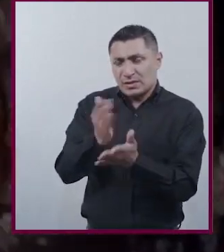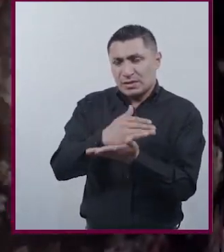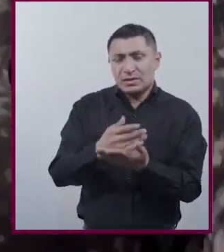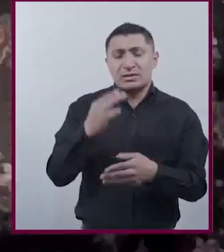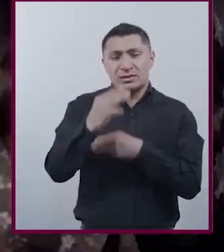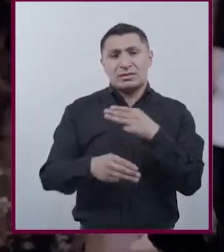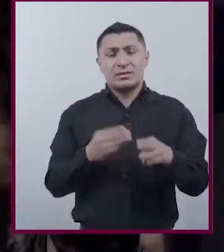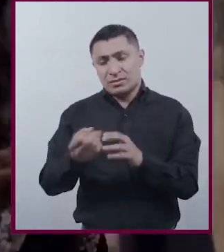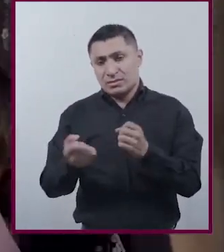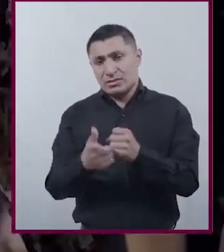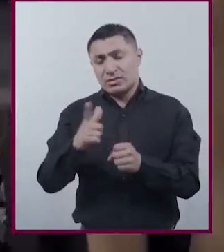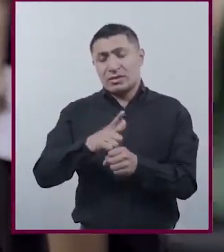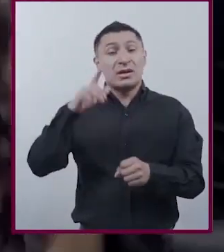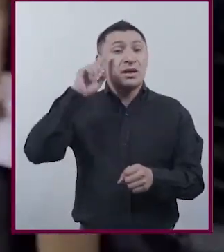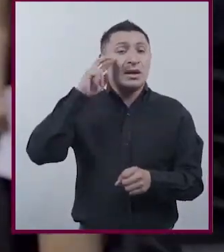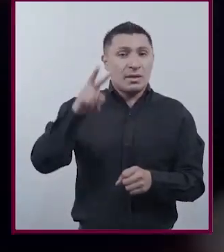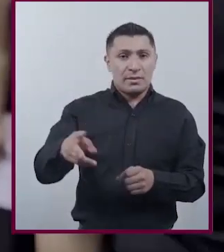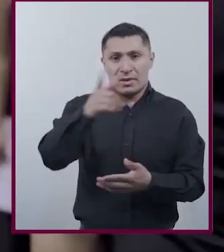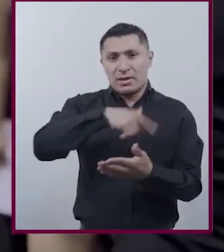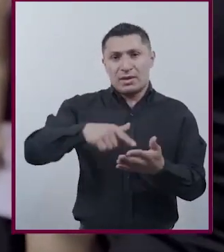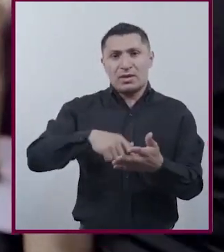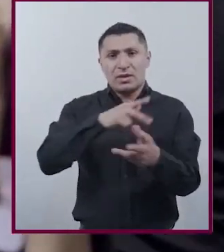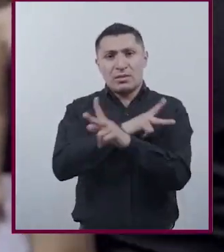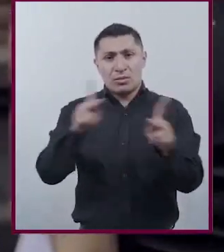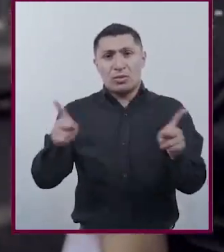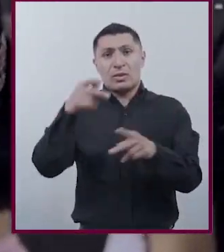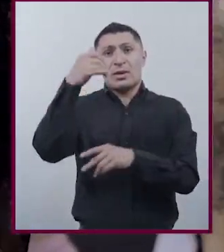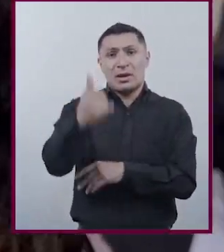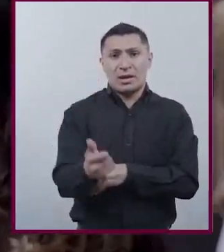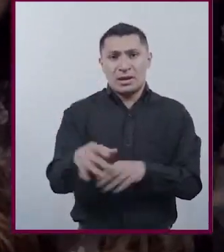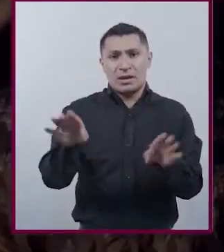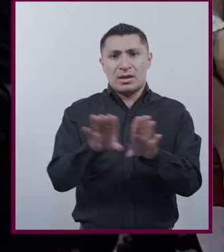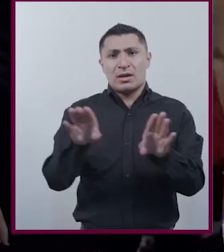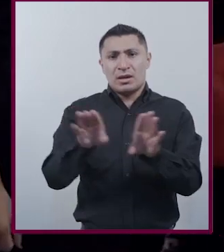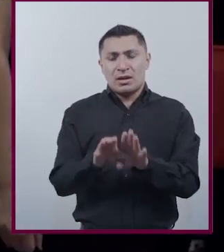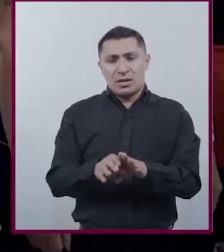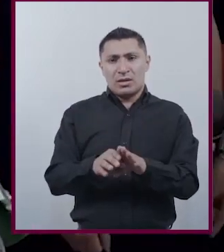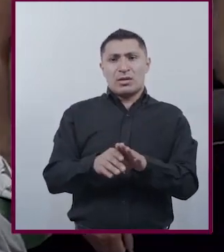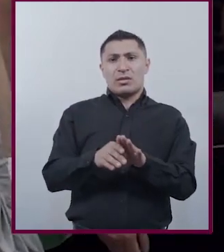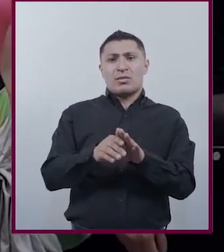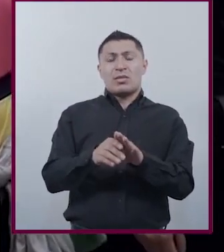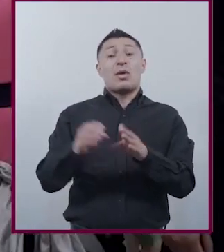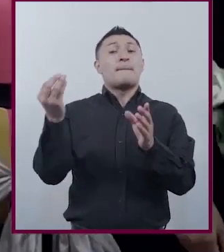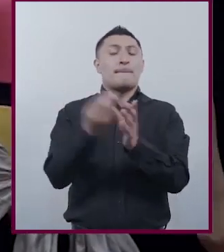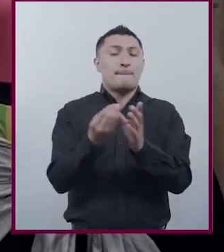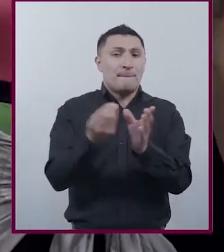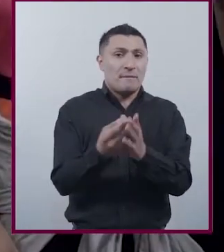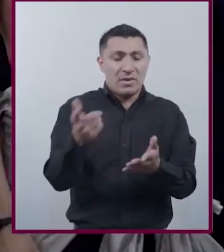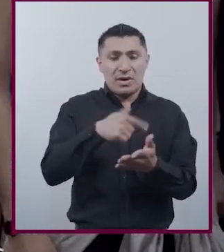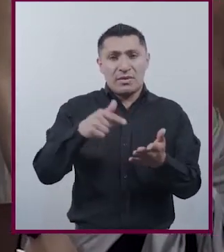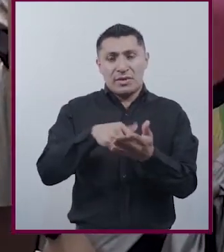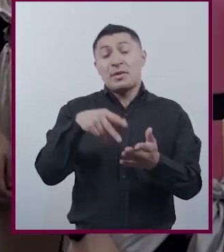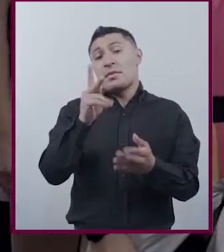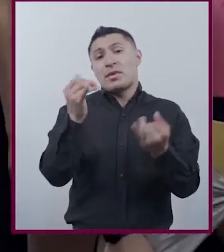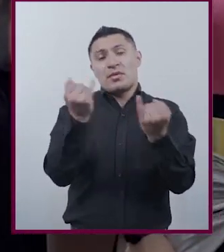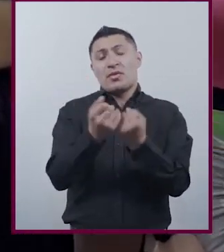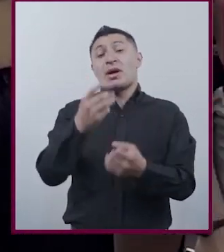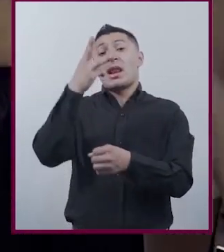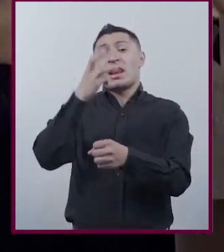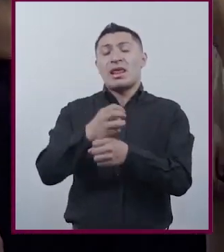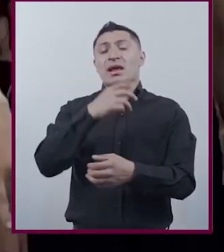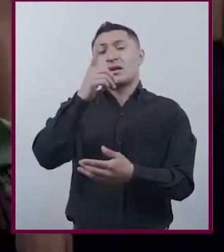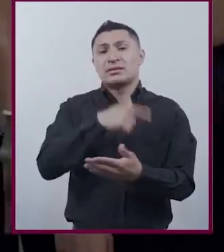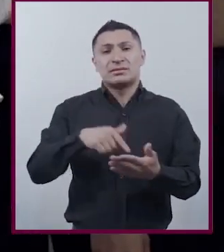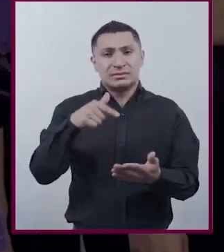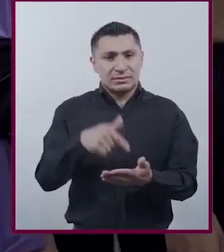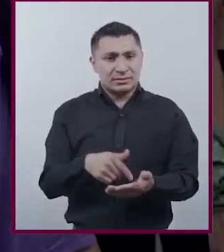donde vemos El espacio público Y en contraste El espacio privado Pero también Un tercer espacio